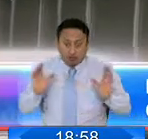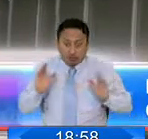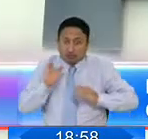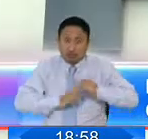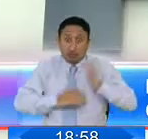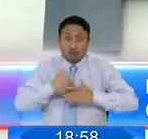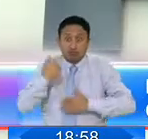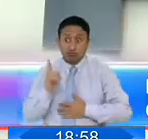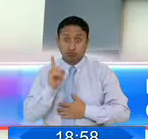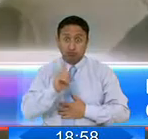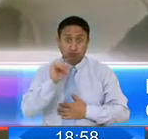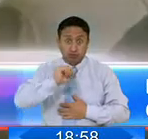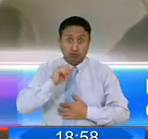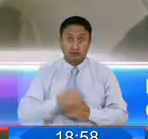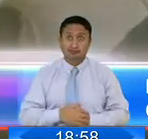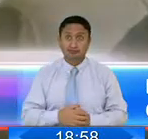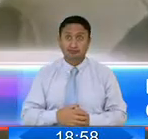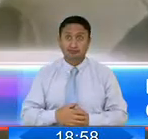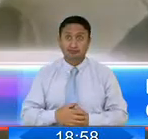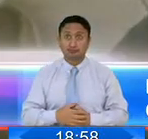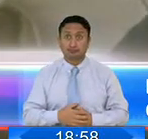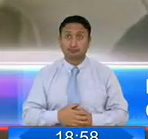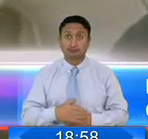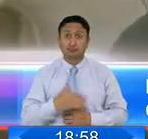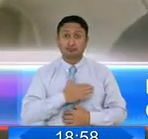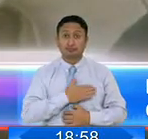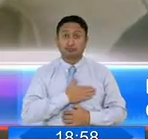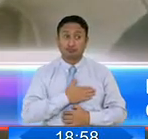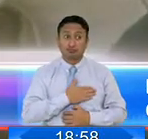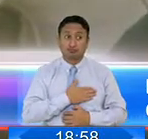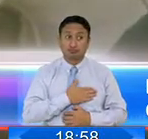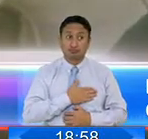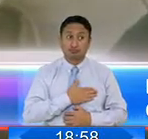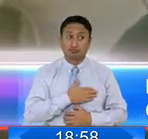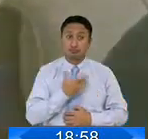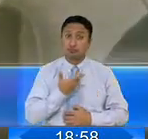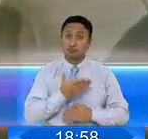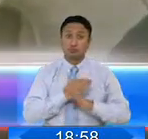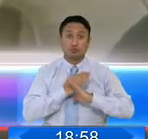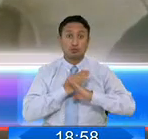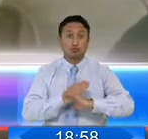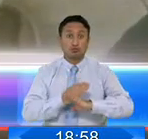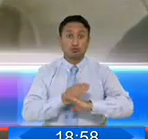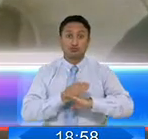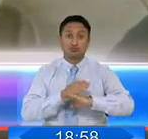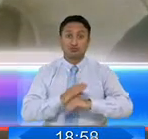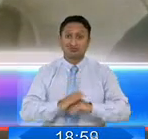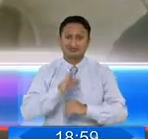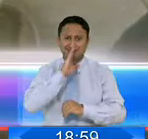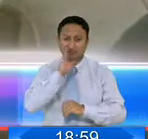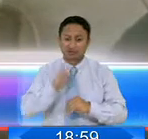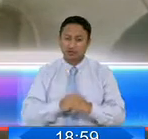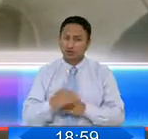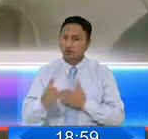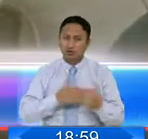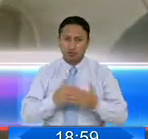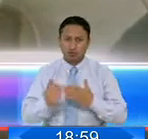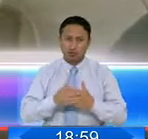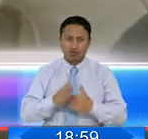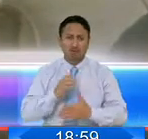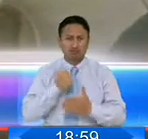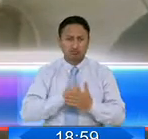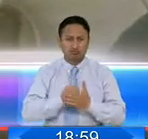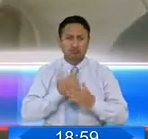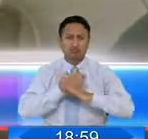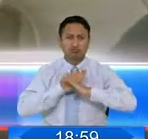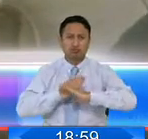acudirá al llamado de Fiscalía. Yo voy a defender hasta la última instancia y hasta las últimas consecuencias